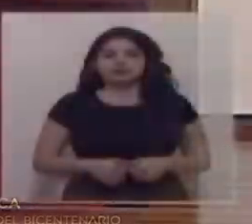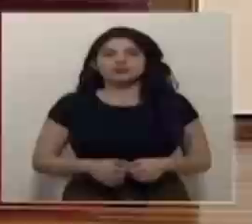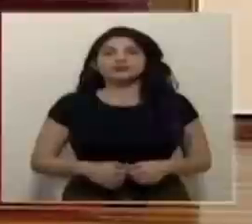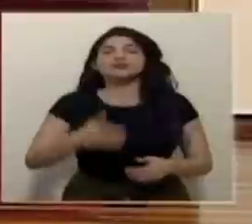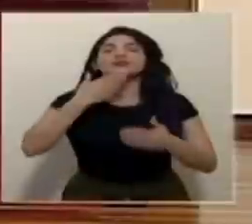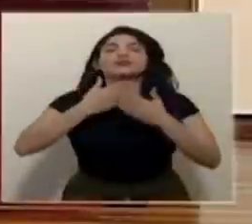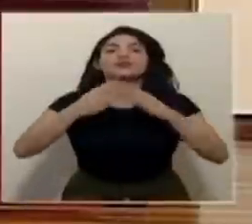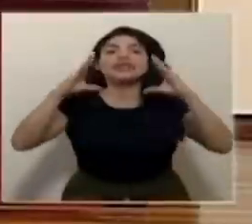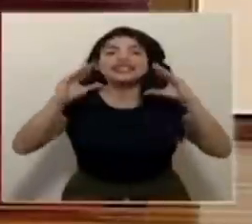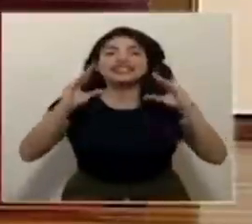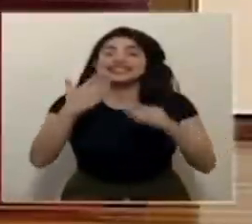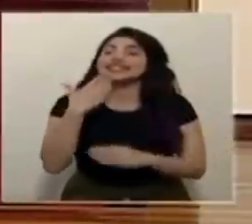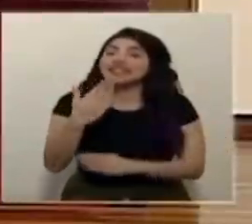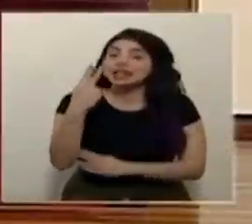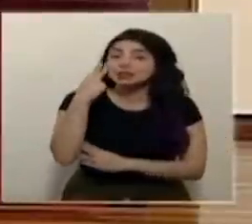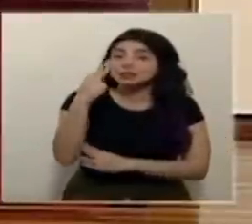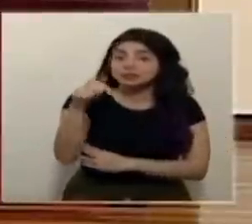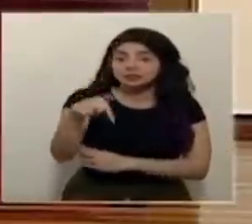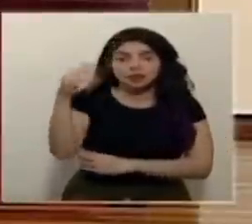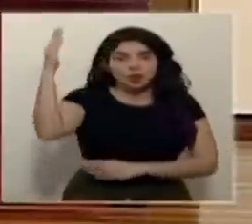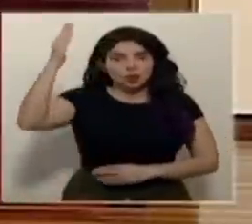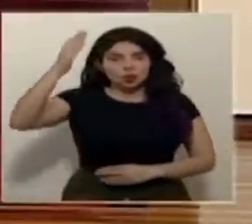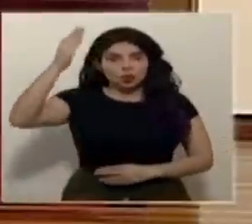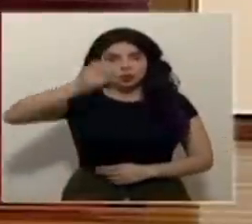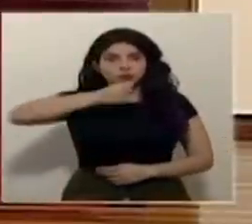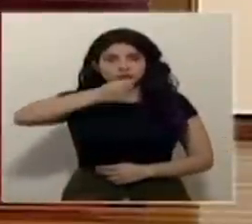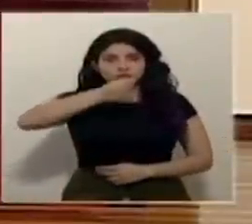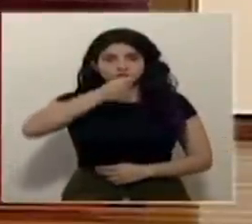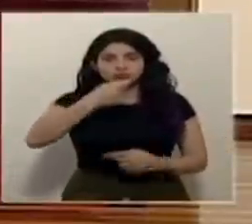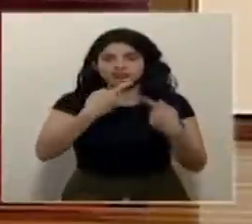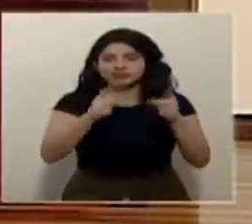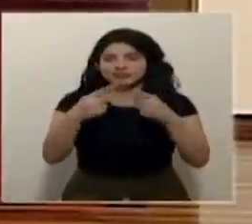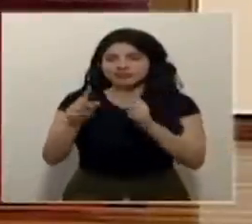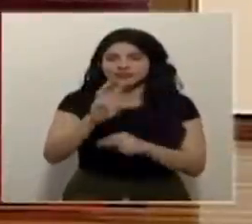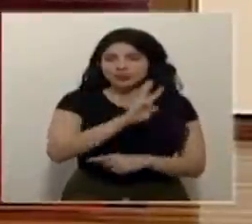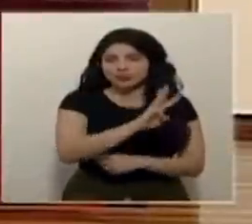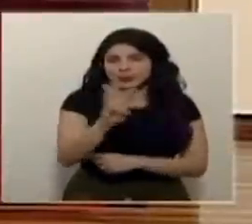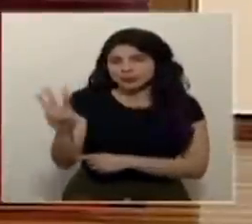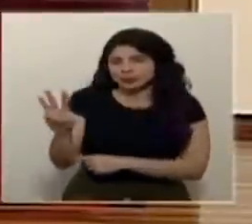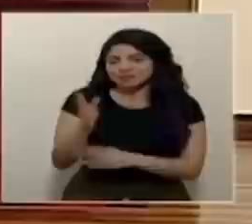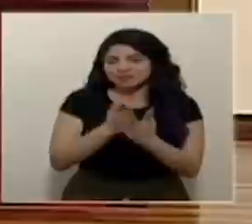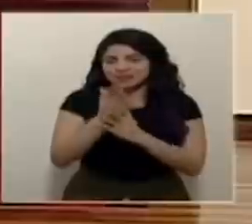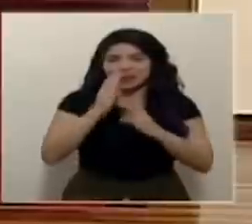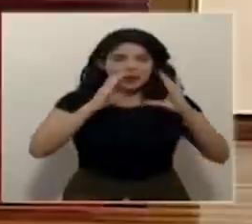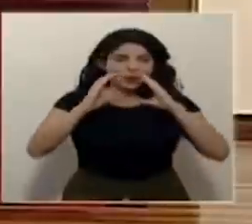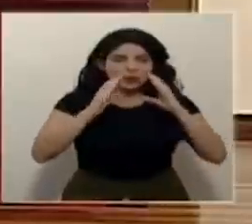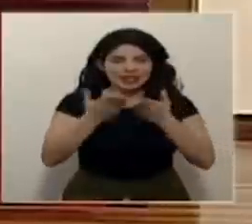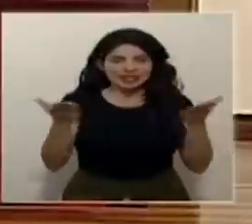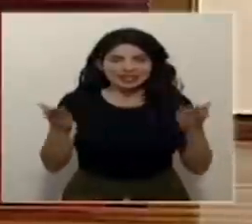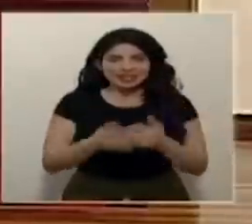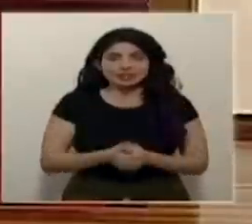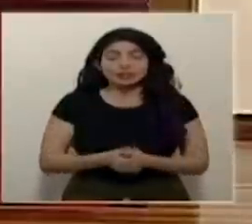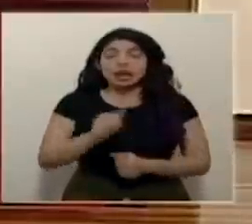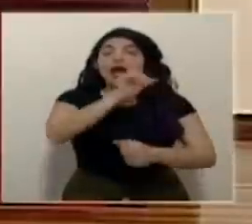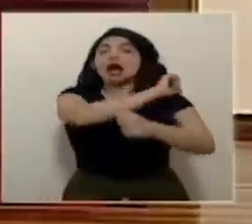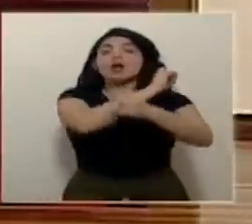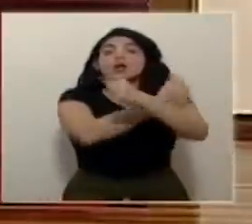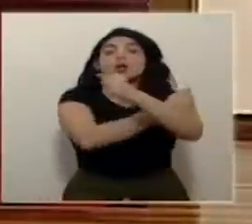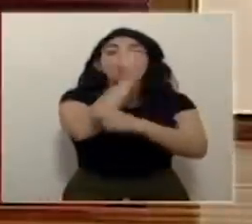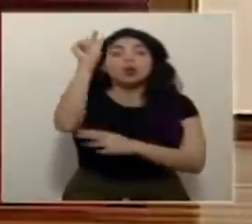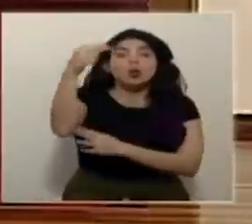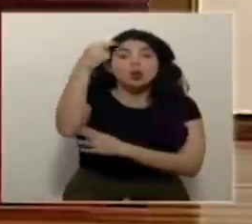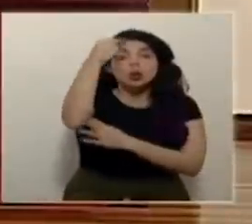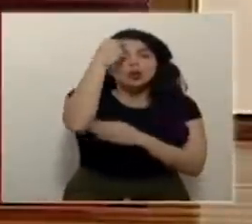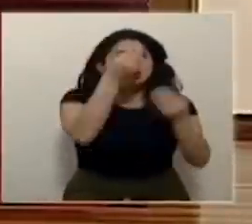Muy buenas tardes, gracias por sintonizar esta conferencia de prensa a través de las distintas plataformas de los medios de comunicación, en el que las autoridades de